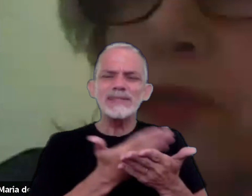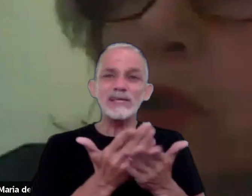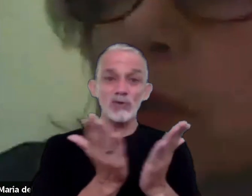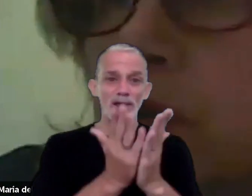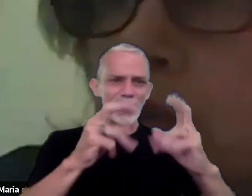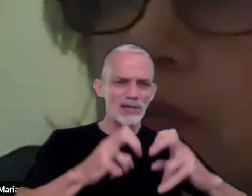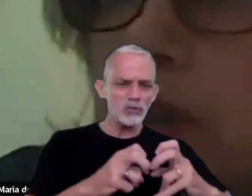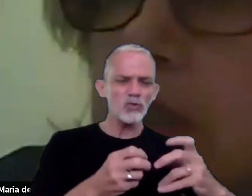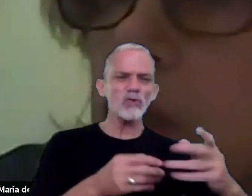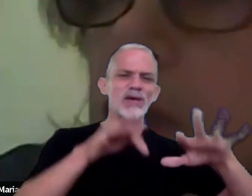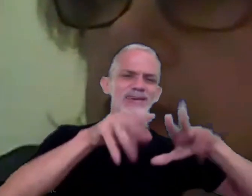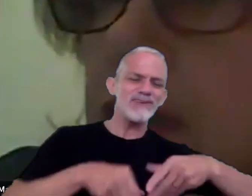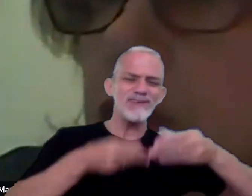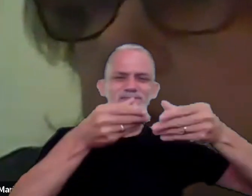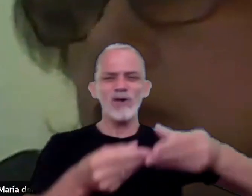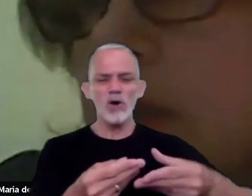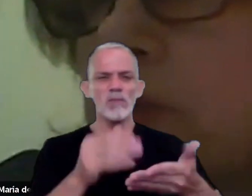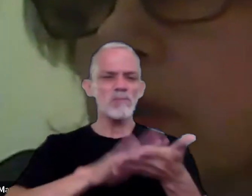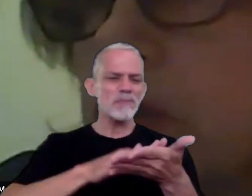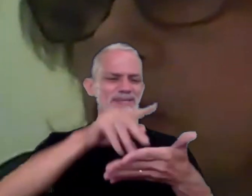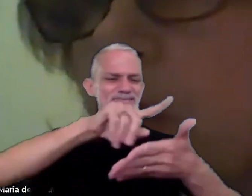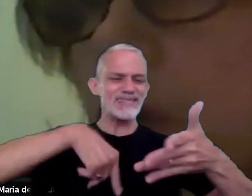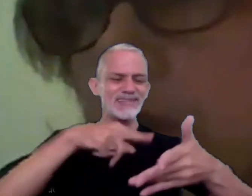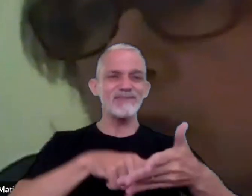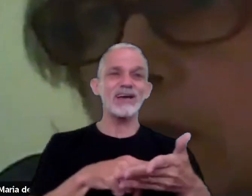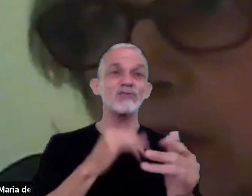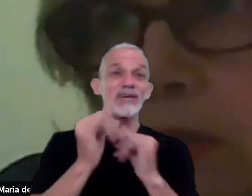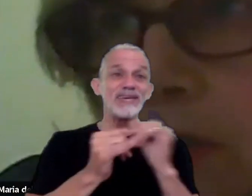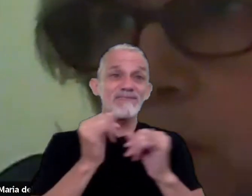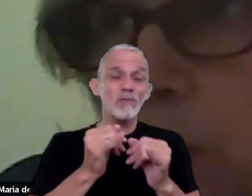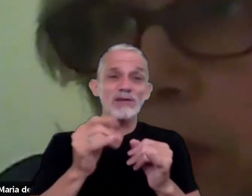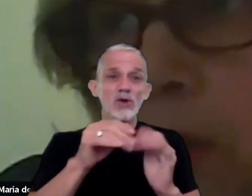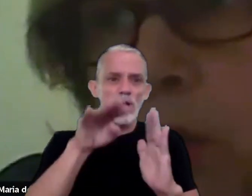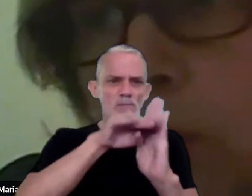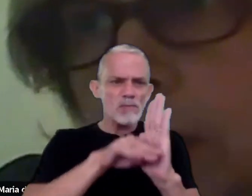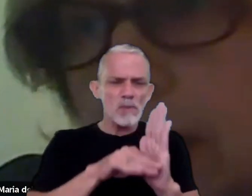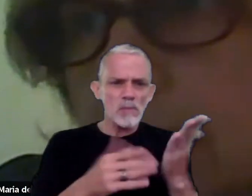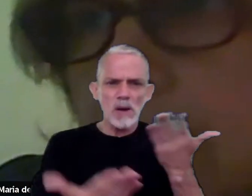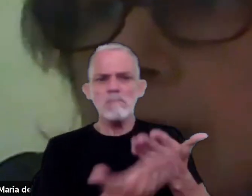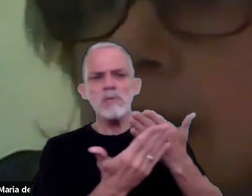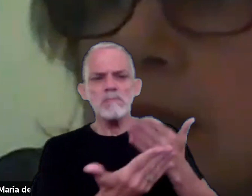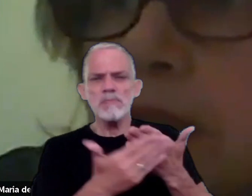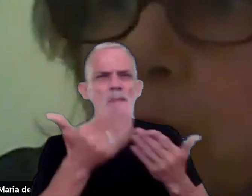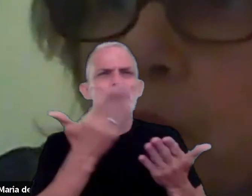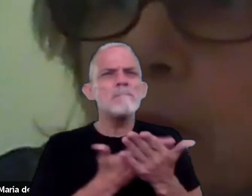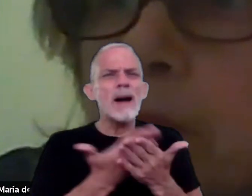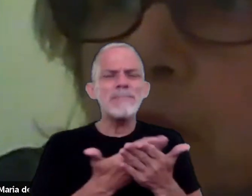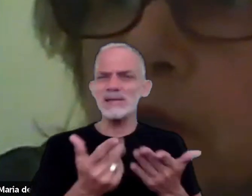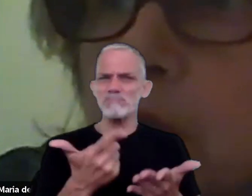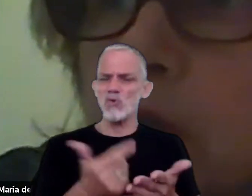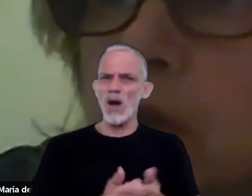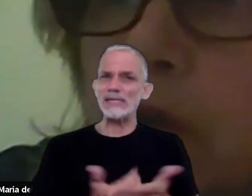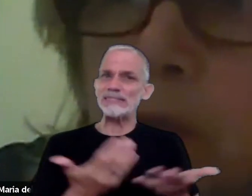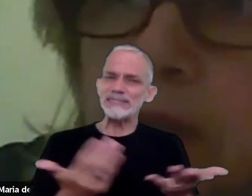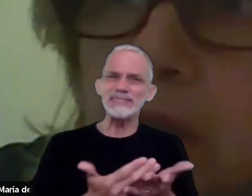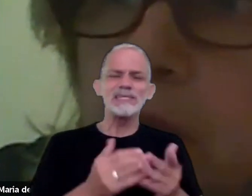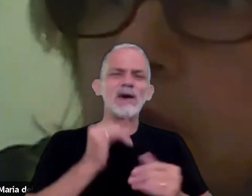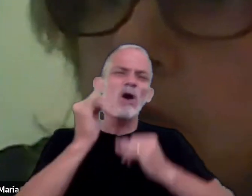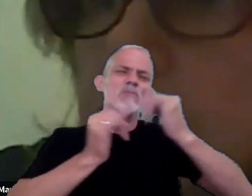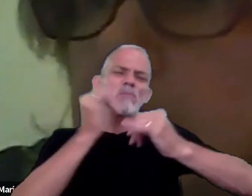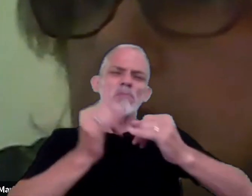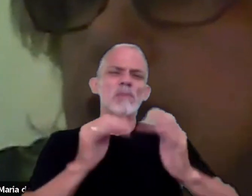presentan informes o certificaciones basados en información o índices sin sustento documental se abunden marcos teóricos